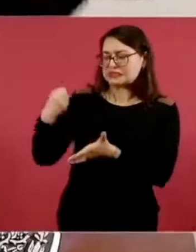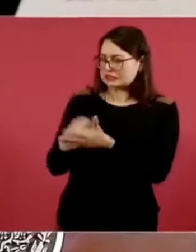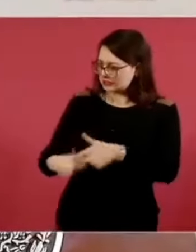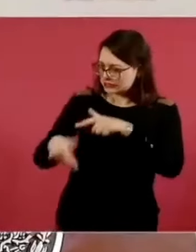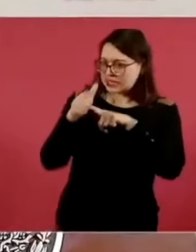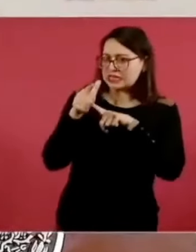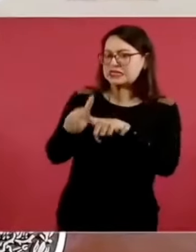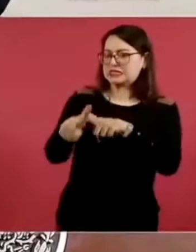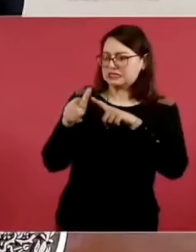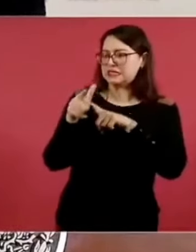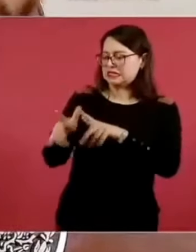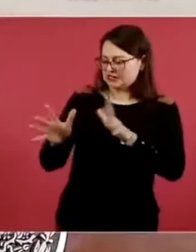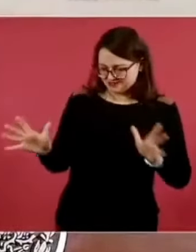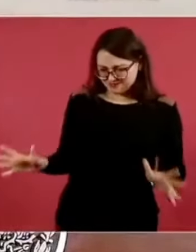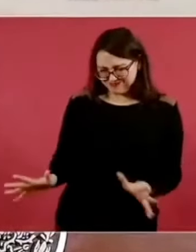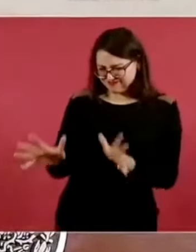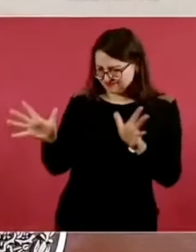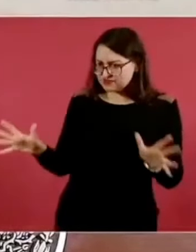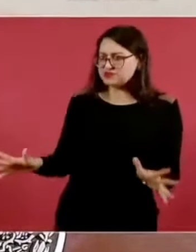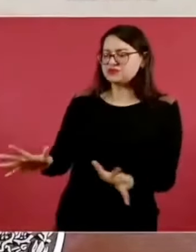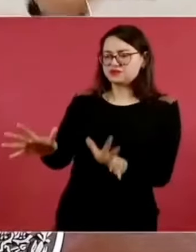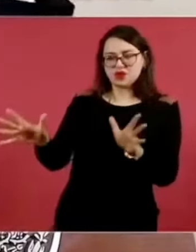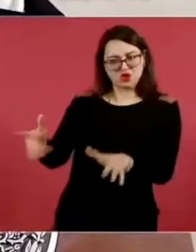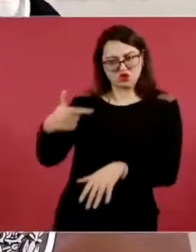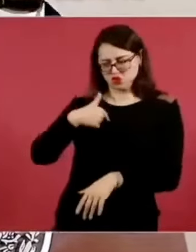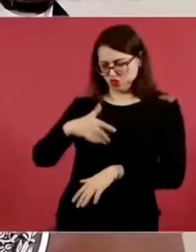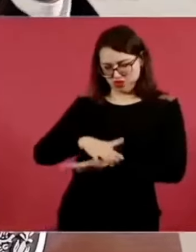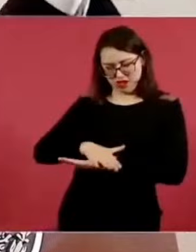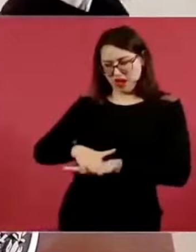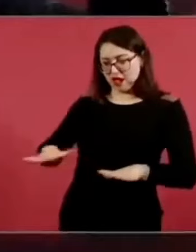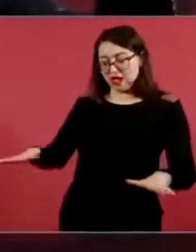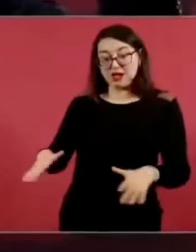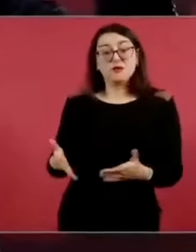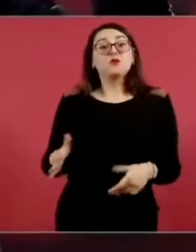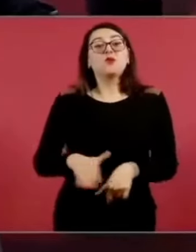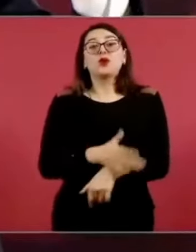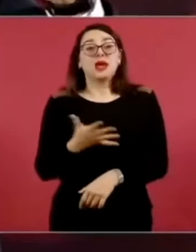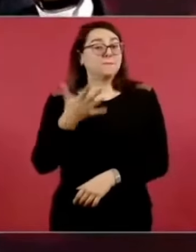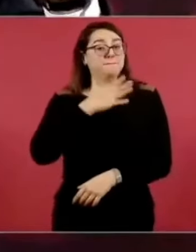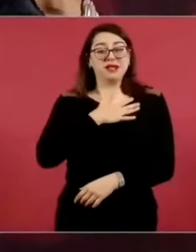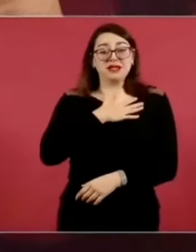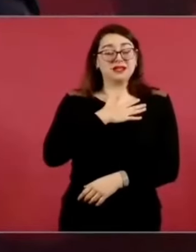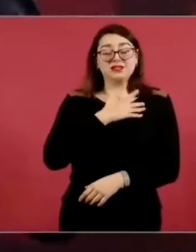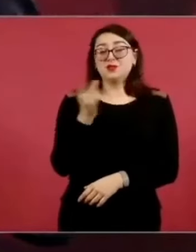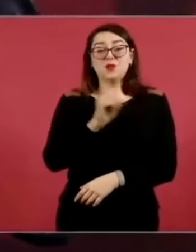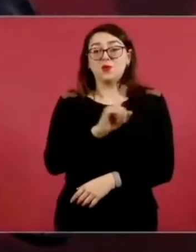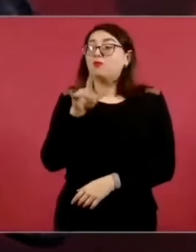Ya se echó a andar. Y lo echó a andar el pueblo, lo echaron a andar millones,